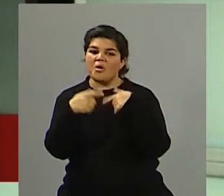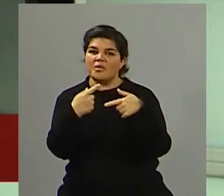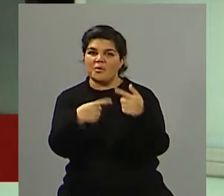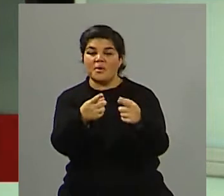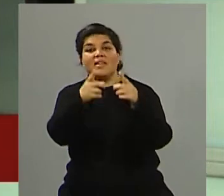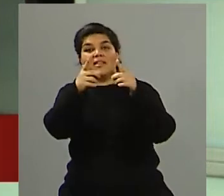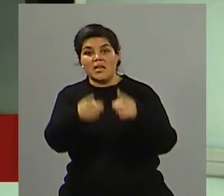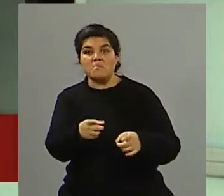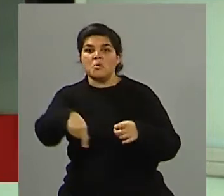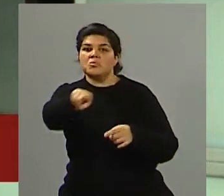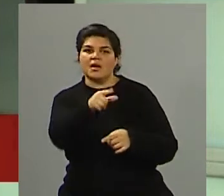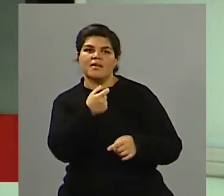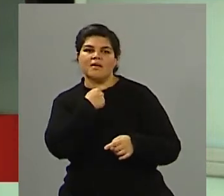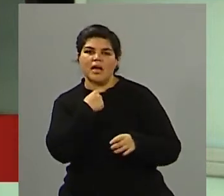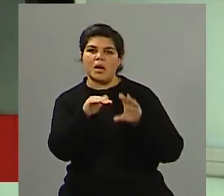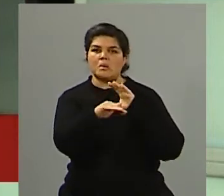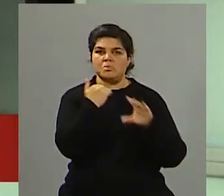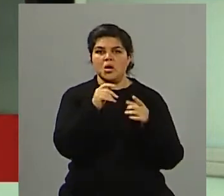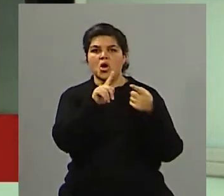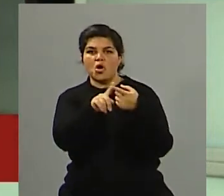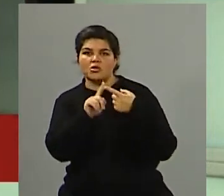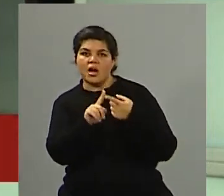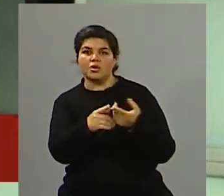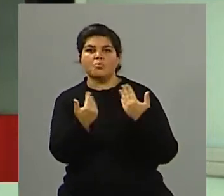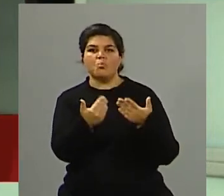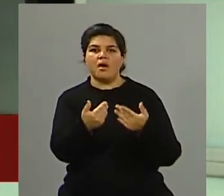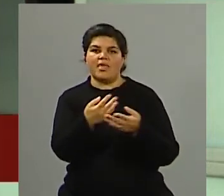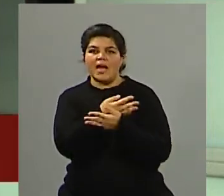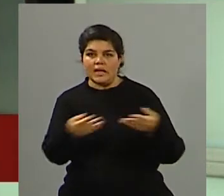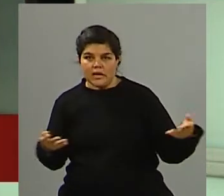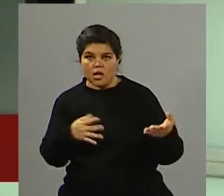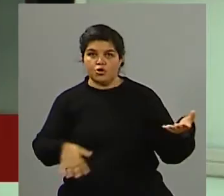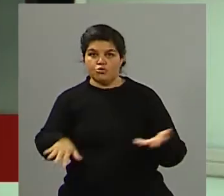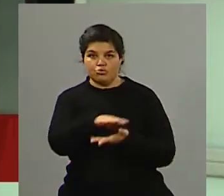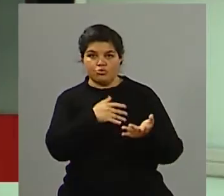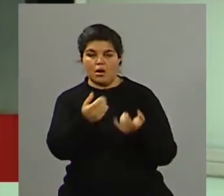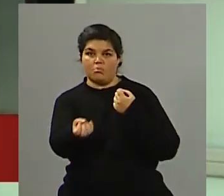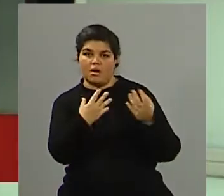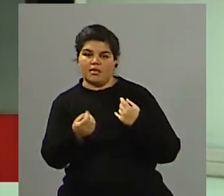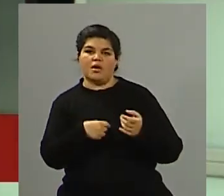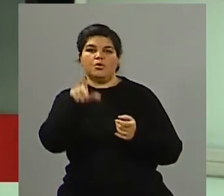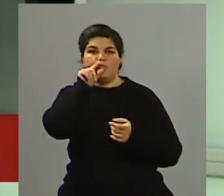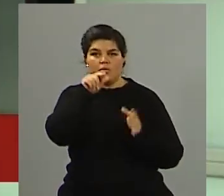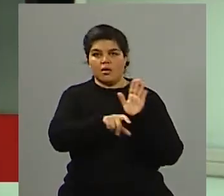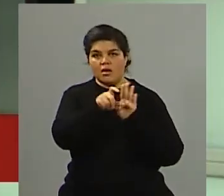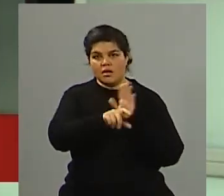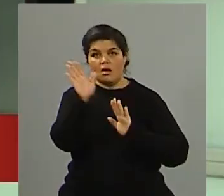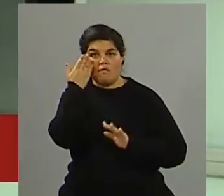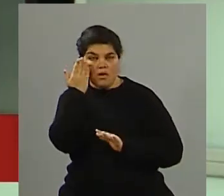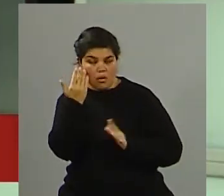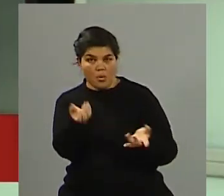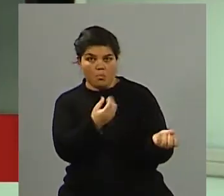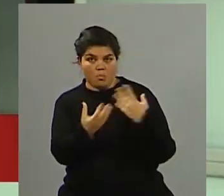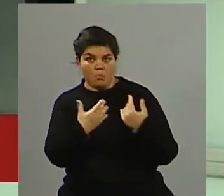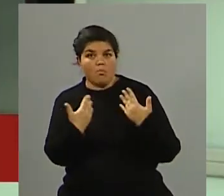hacernos algún comentario, lo hagan a través de nuestras redes sociales. Estamos, recuerden, en Twitter, en Facebook e Instagram. Y también